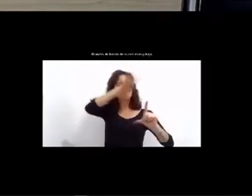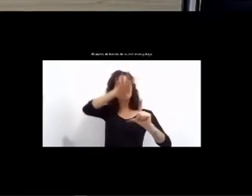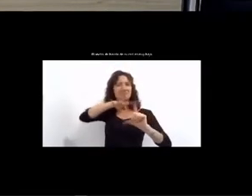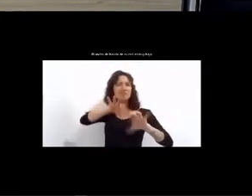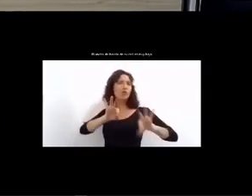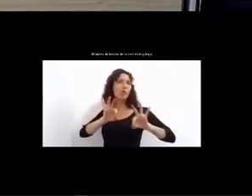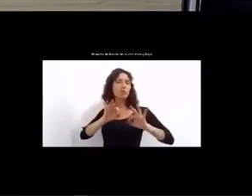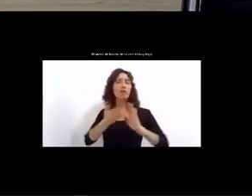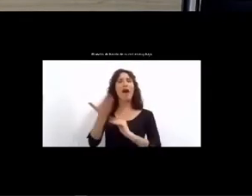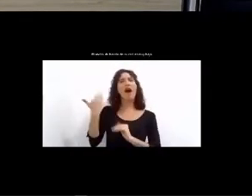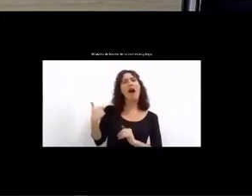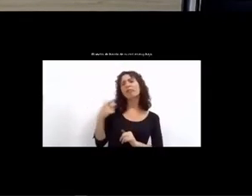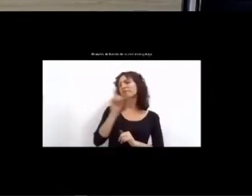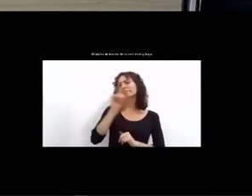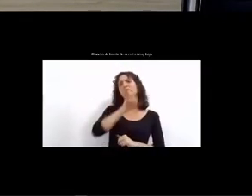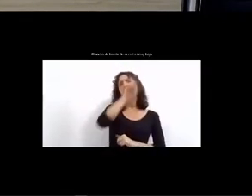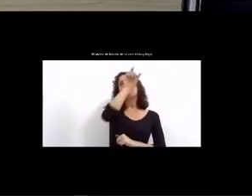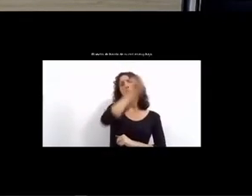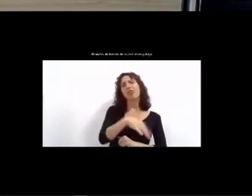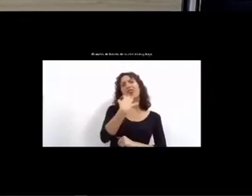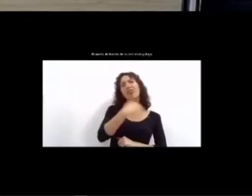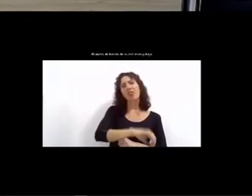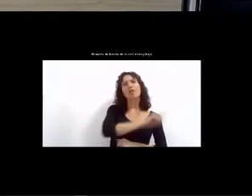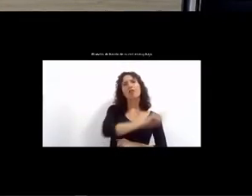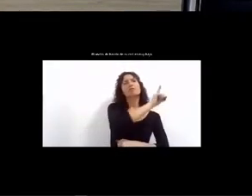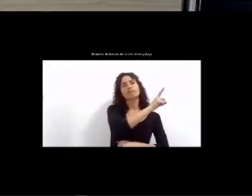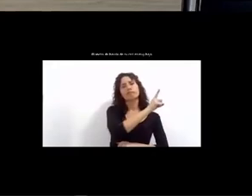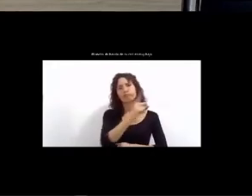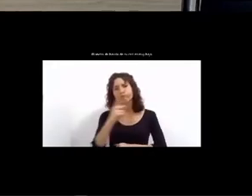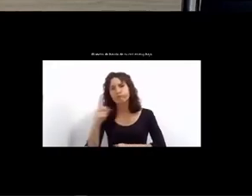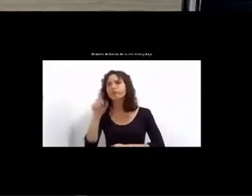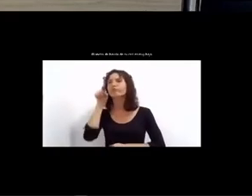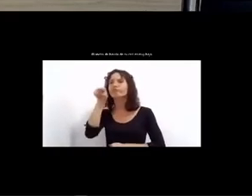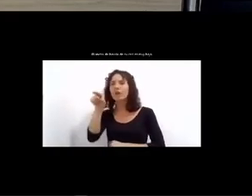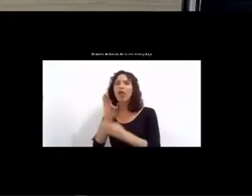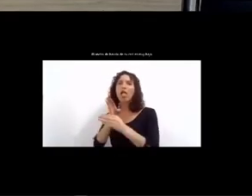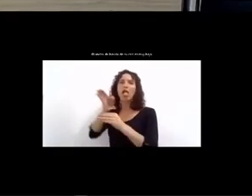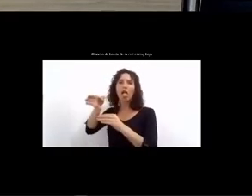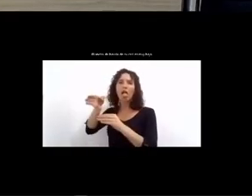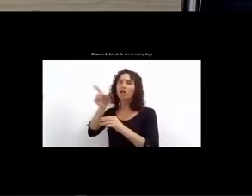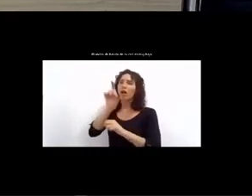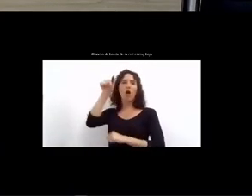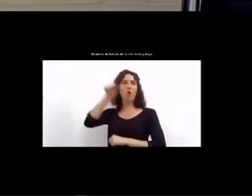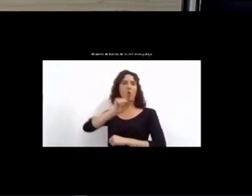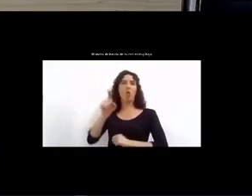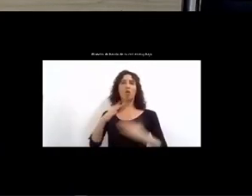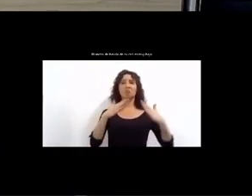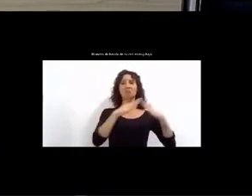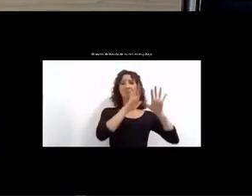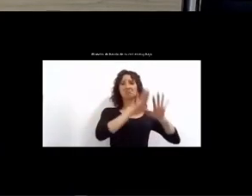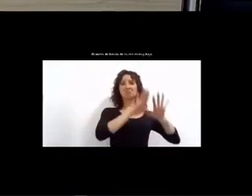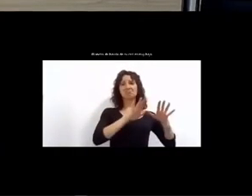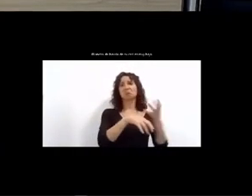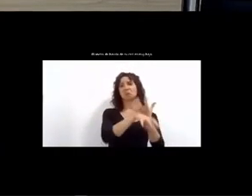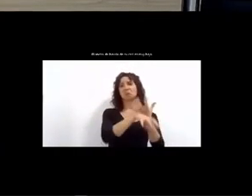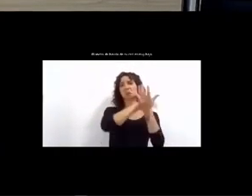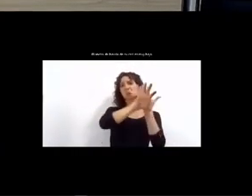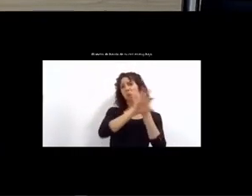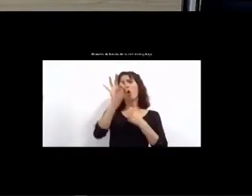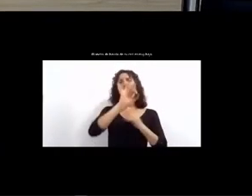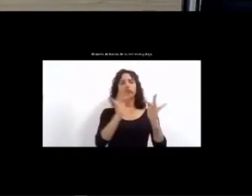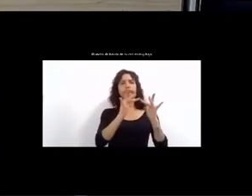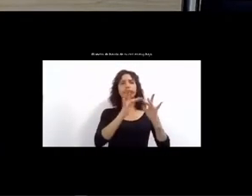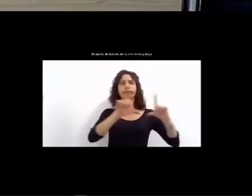realizados presencialmente para que puedan ser realizados de manera online en este sentido iniciamos en el tribunal de faltas